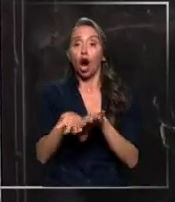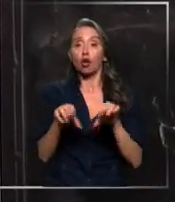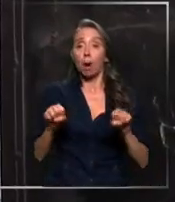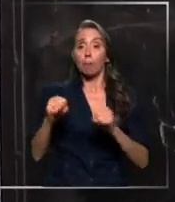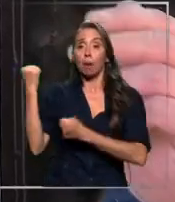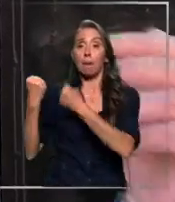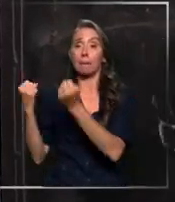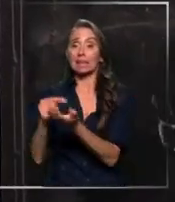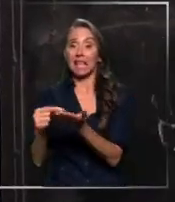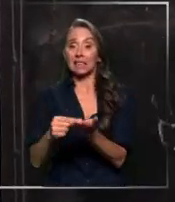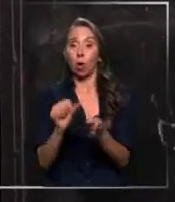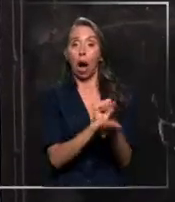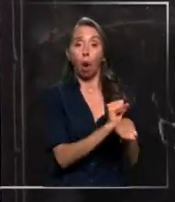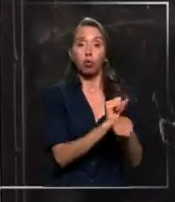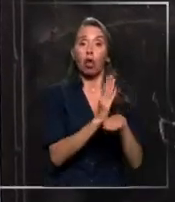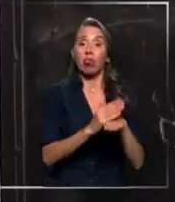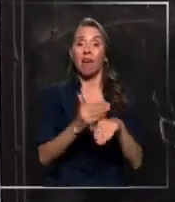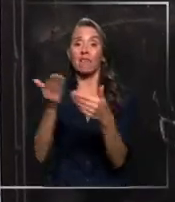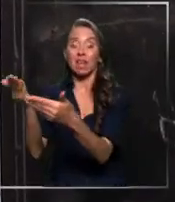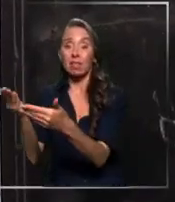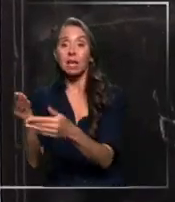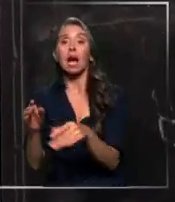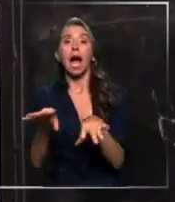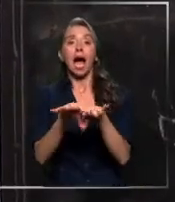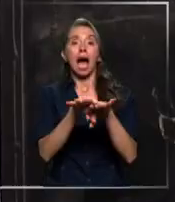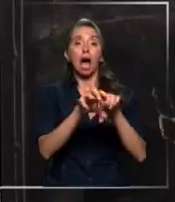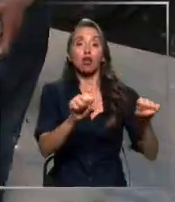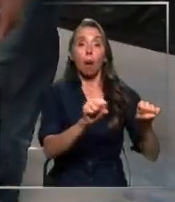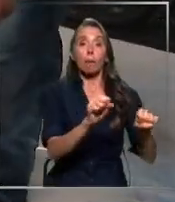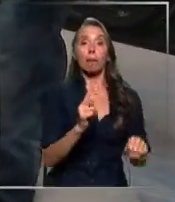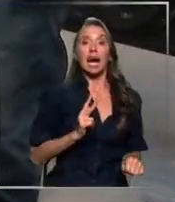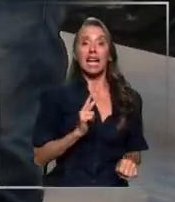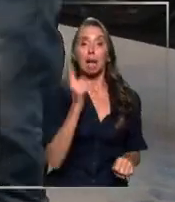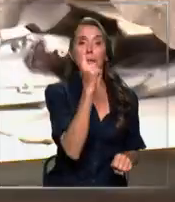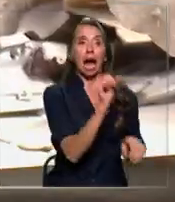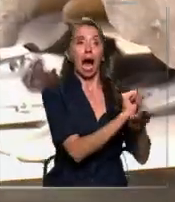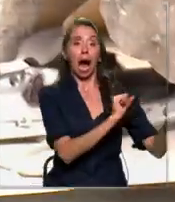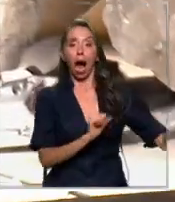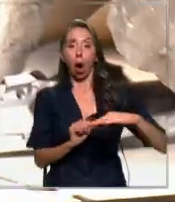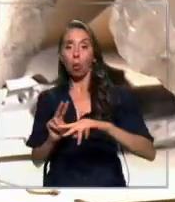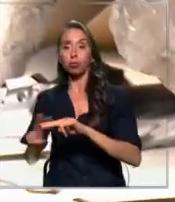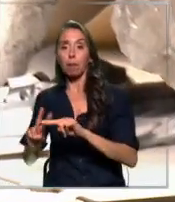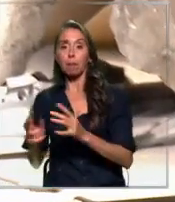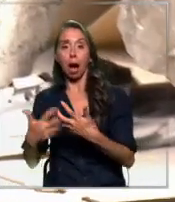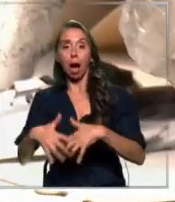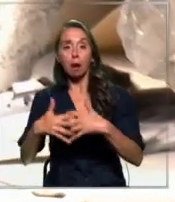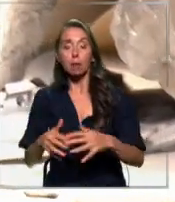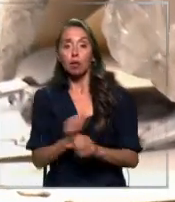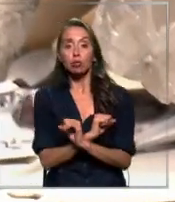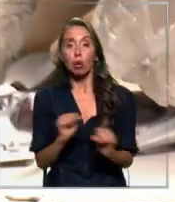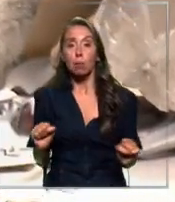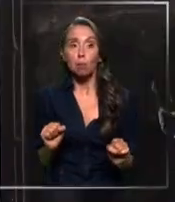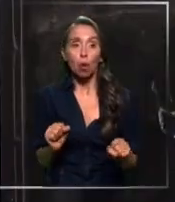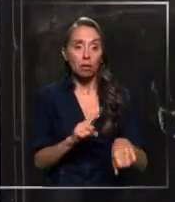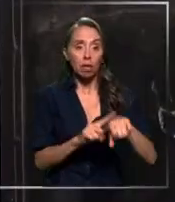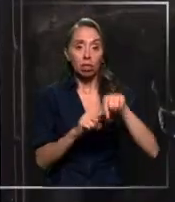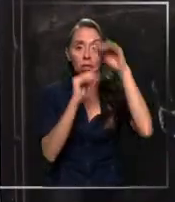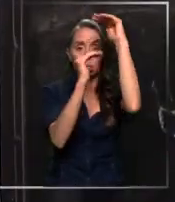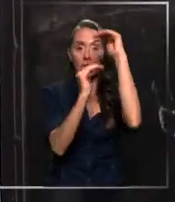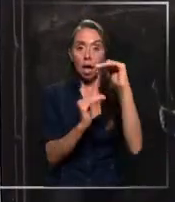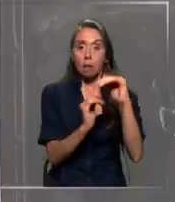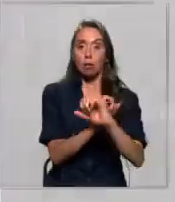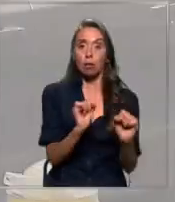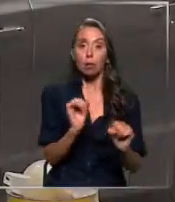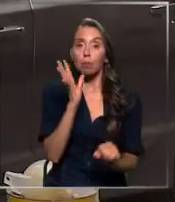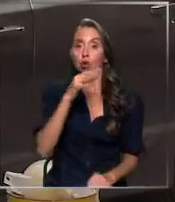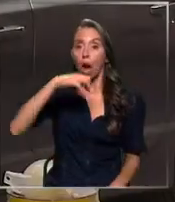la compañía de seguro, compromisos con clientes particulares, entonces no podemos dar ni optimizar nuestros tiempos sin